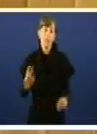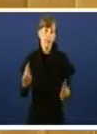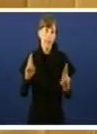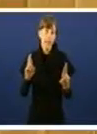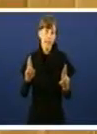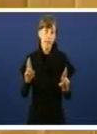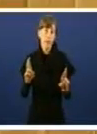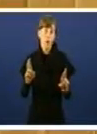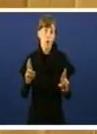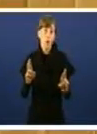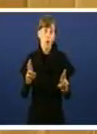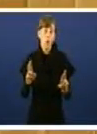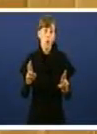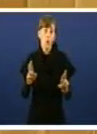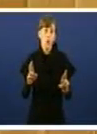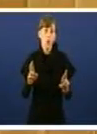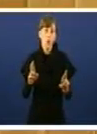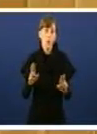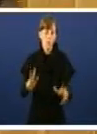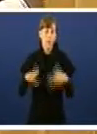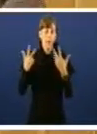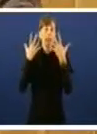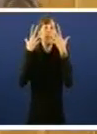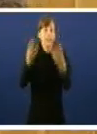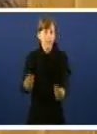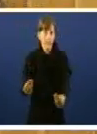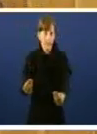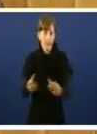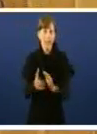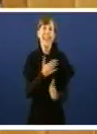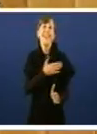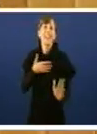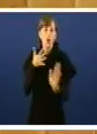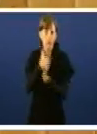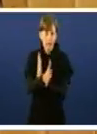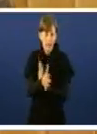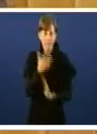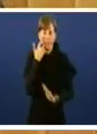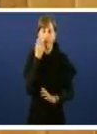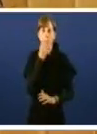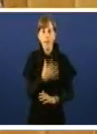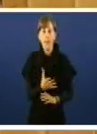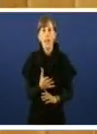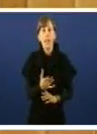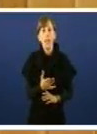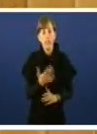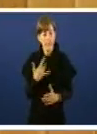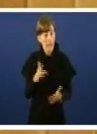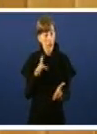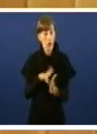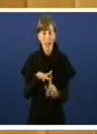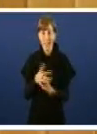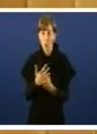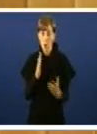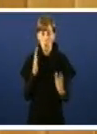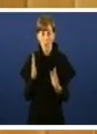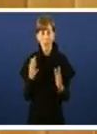No trancazo deixe que se entenda o que teño que dicir. Bueno, eu creo que chegados a este punto temos que